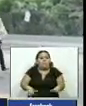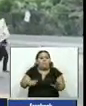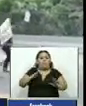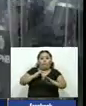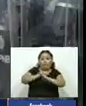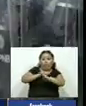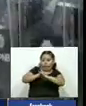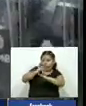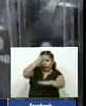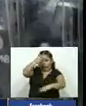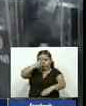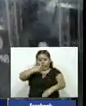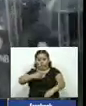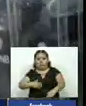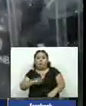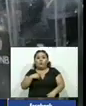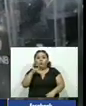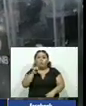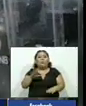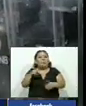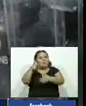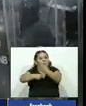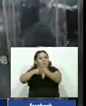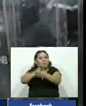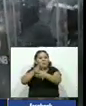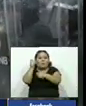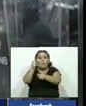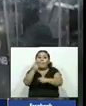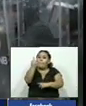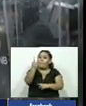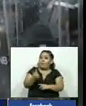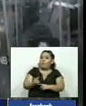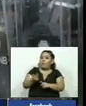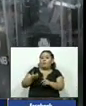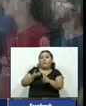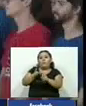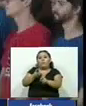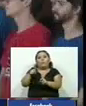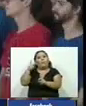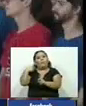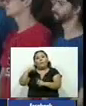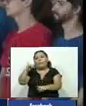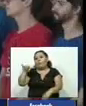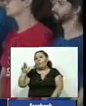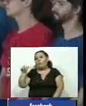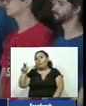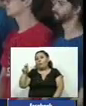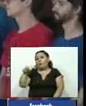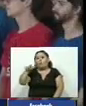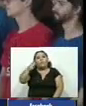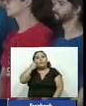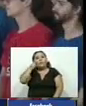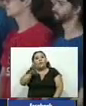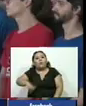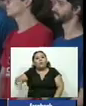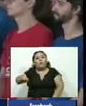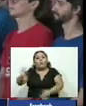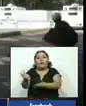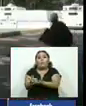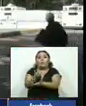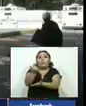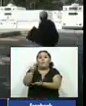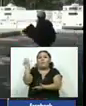antimotines La protesta fue seguida de un discurso del líder de la oposición Juan Guaidó en el campus de la Universidad Central de